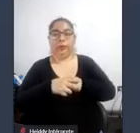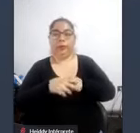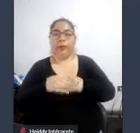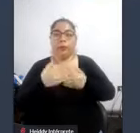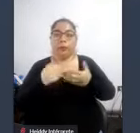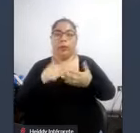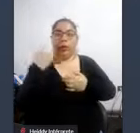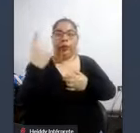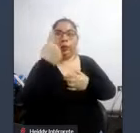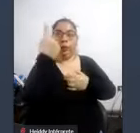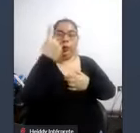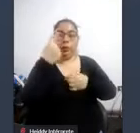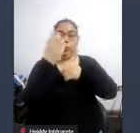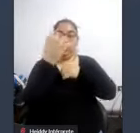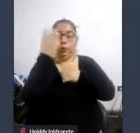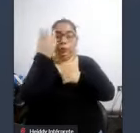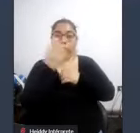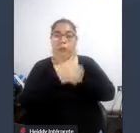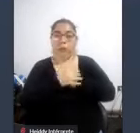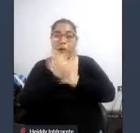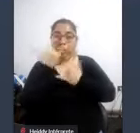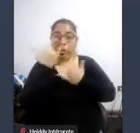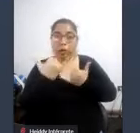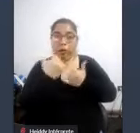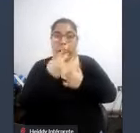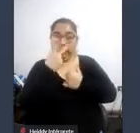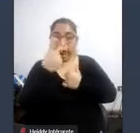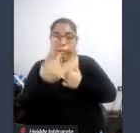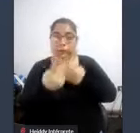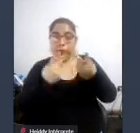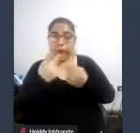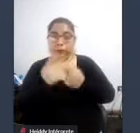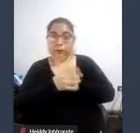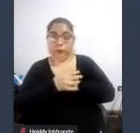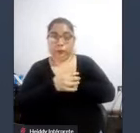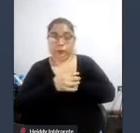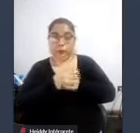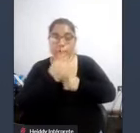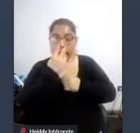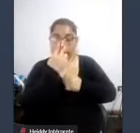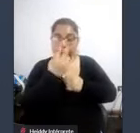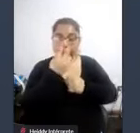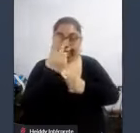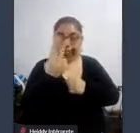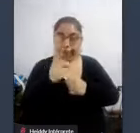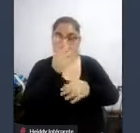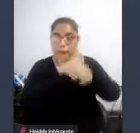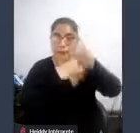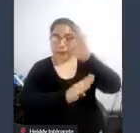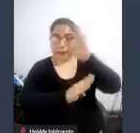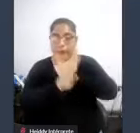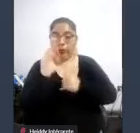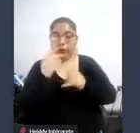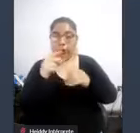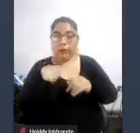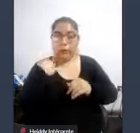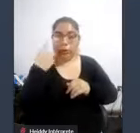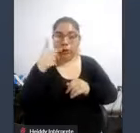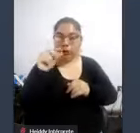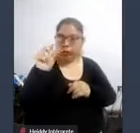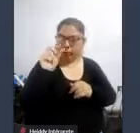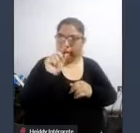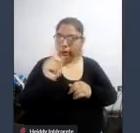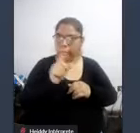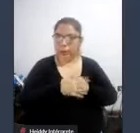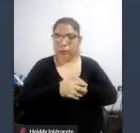mundo y eso nos ha hecho ver que la discapacidad no es barata la discapacidad